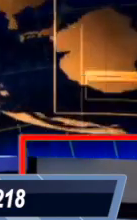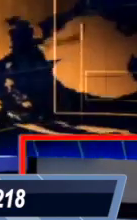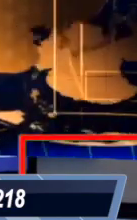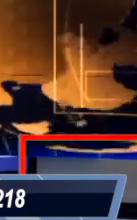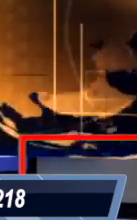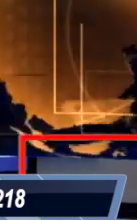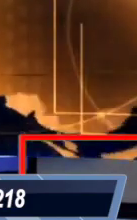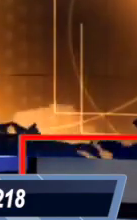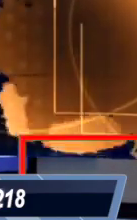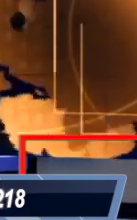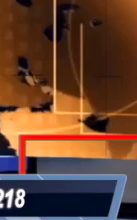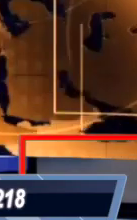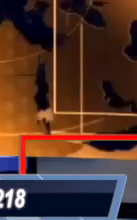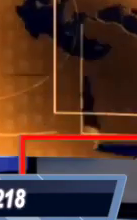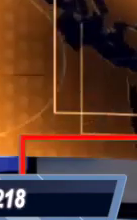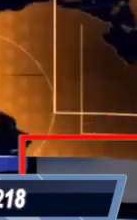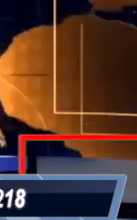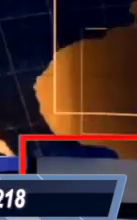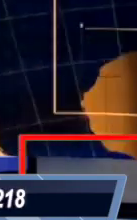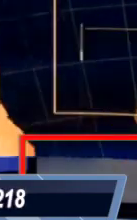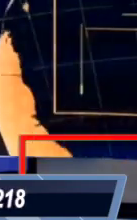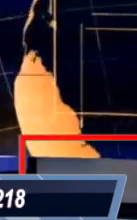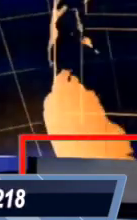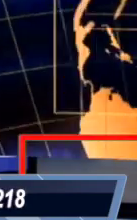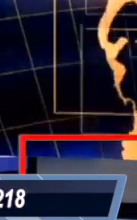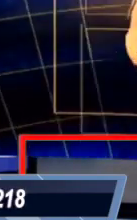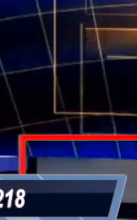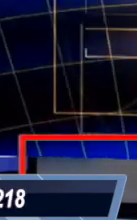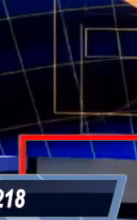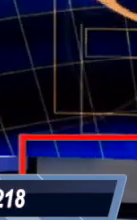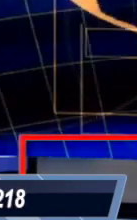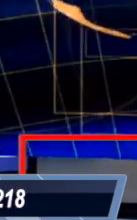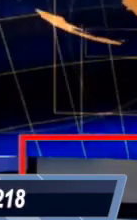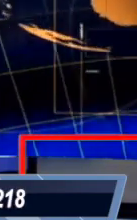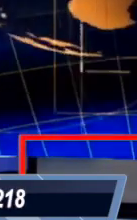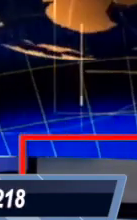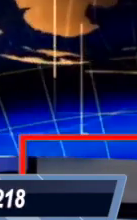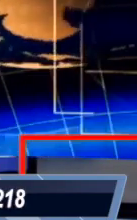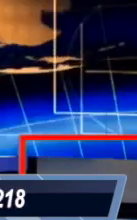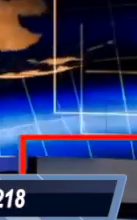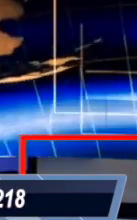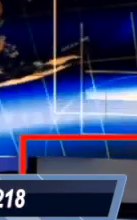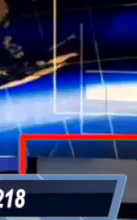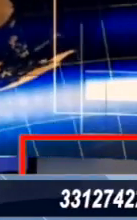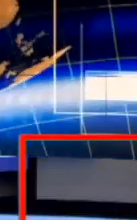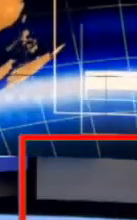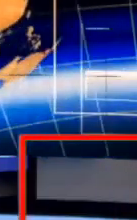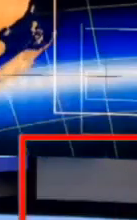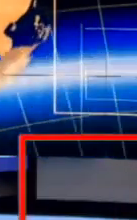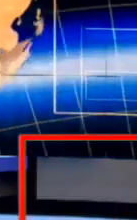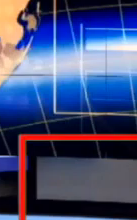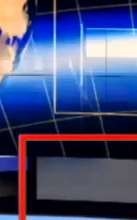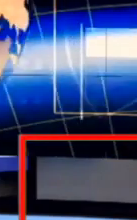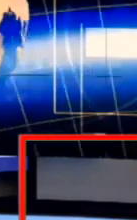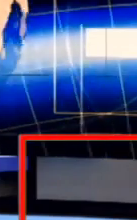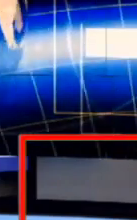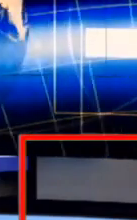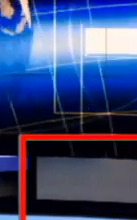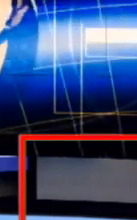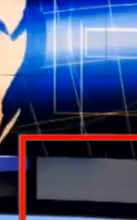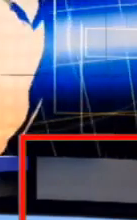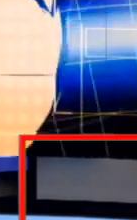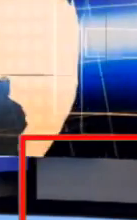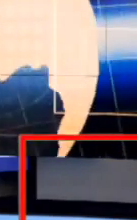O nos compartan cualquier tipo de información que ustedes gusten que nosotros investiguemos. Vamos pasando con el tema del